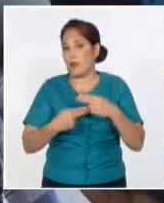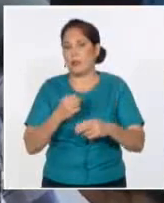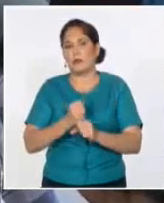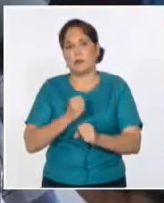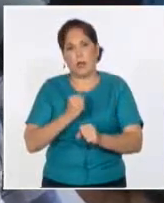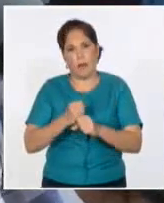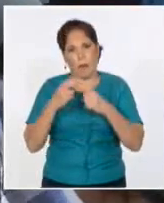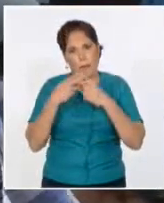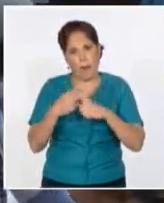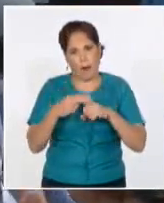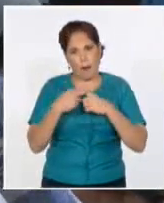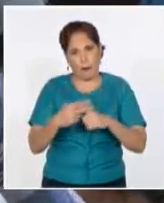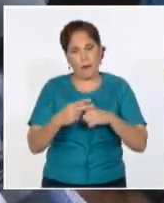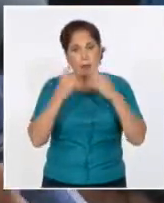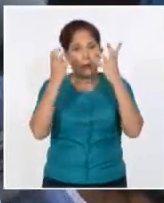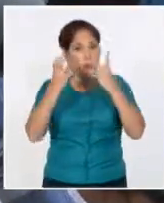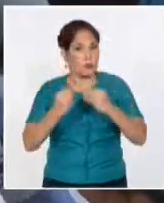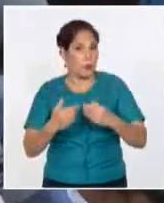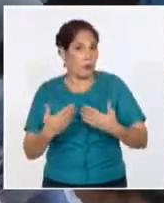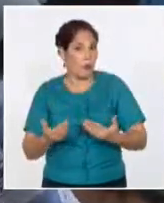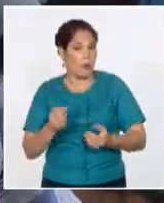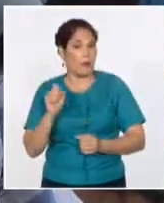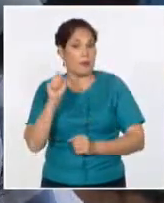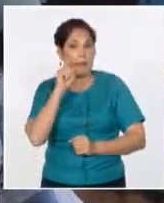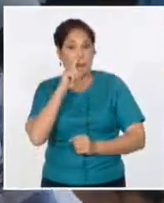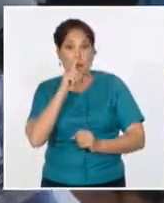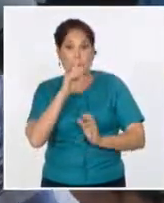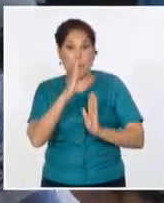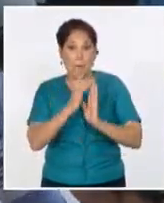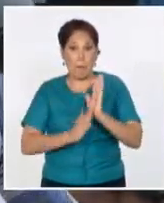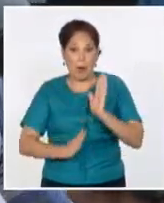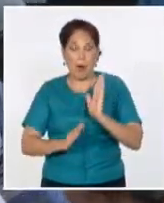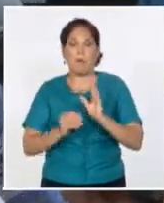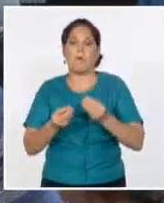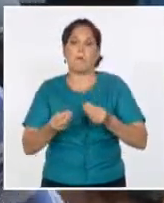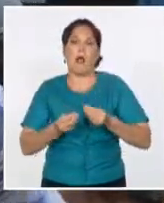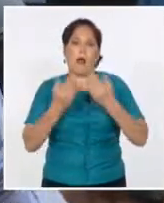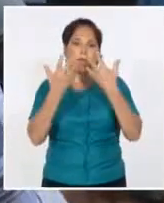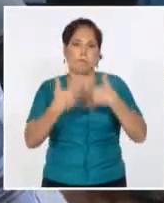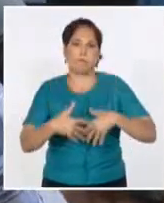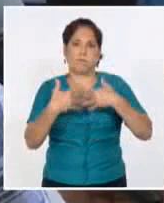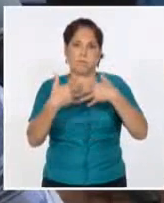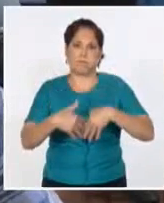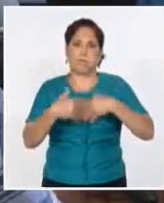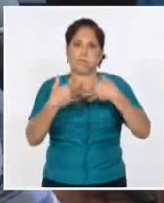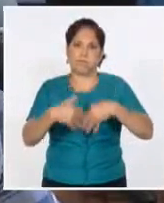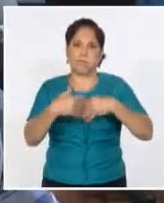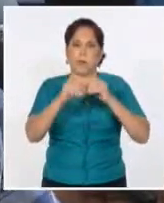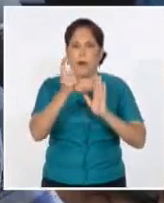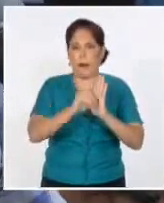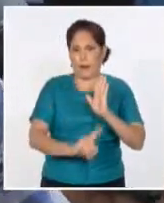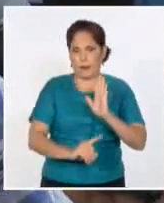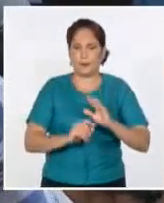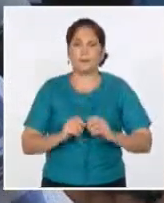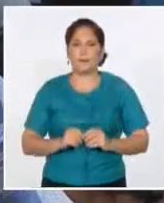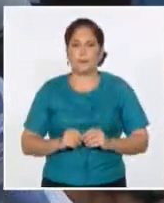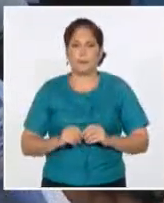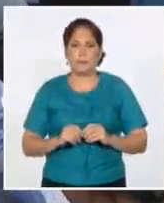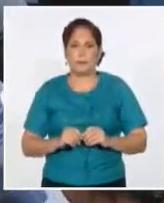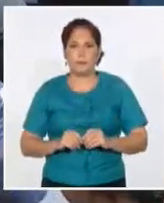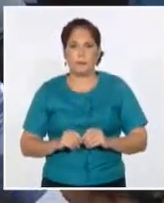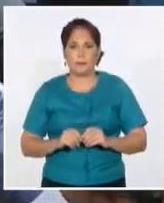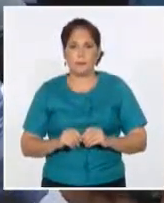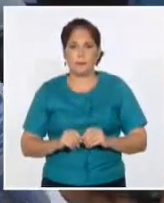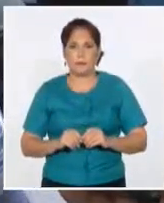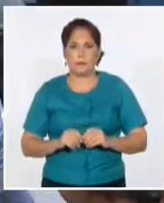Y eso da como resultado que a final del mes debemos tener un incremento de capacidad de generación, incluso con la unidad número uno de efecto que va a estar